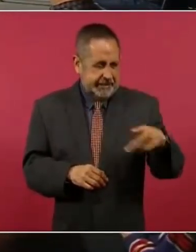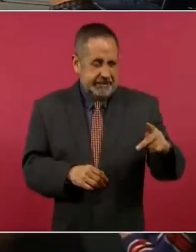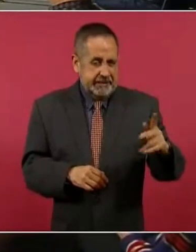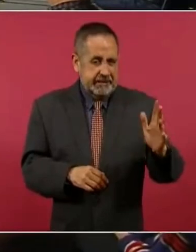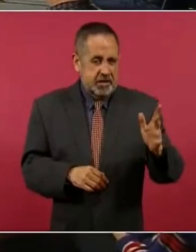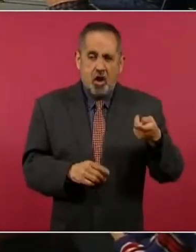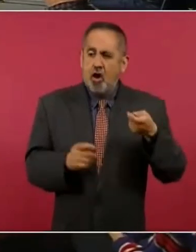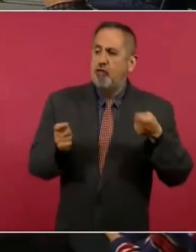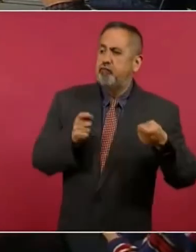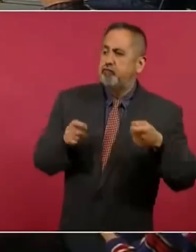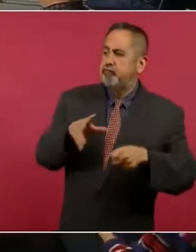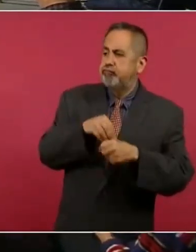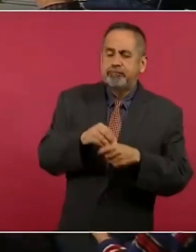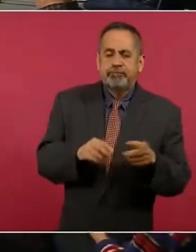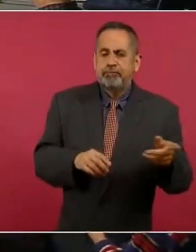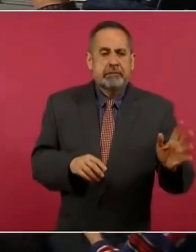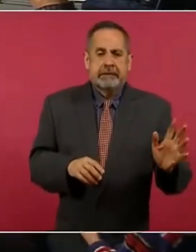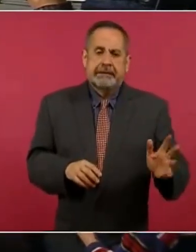dominio